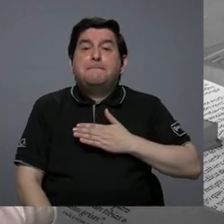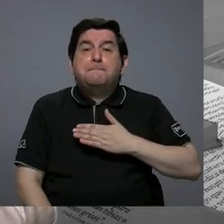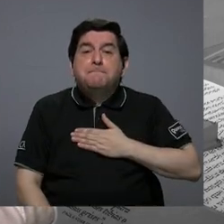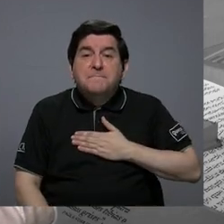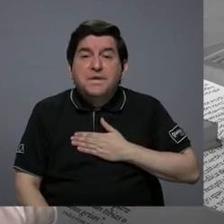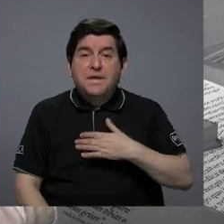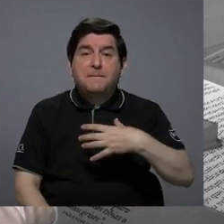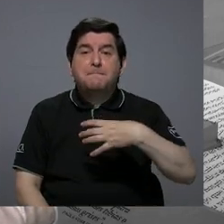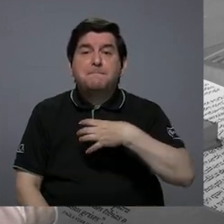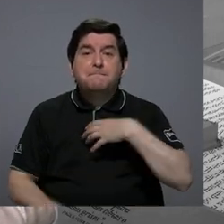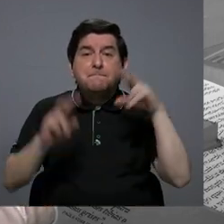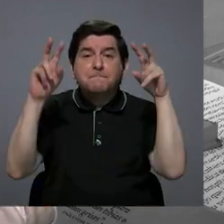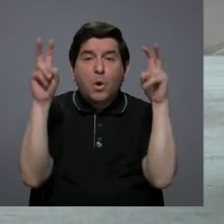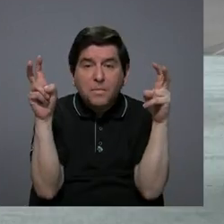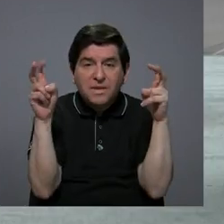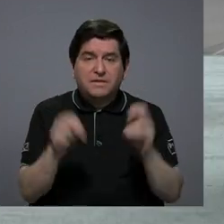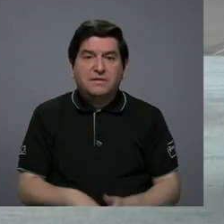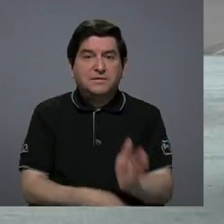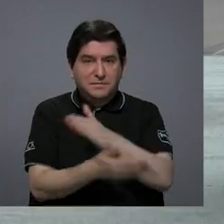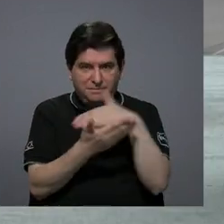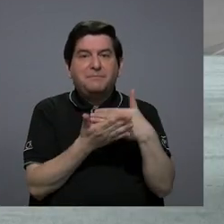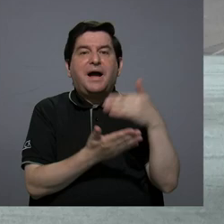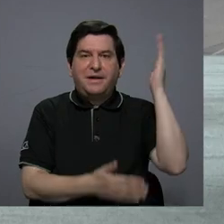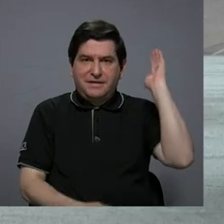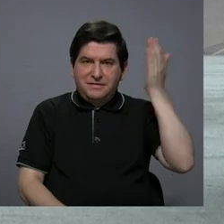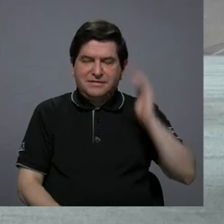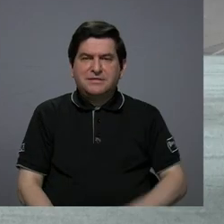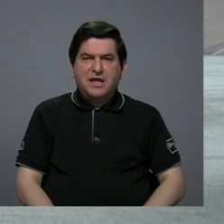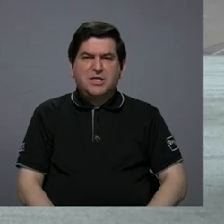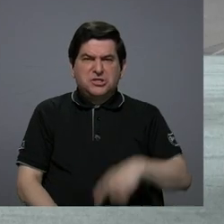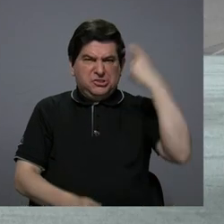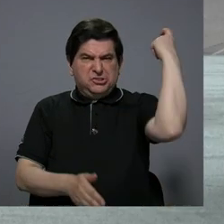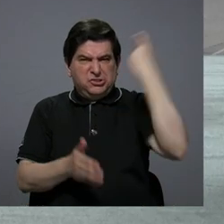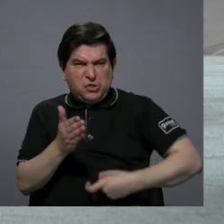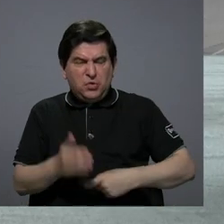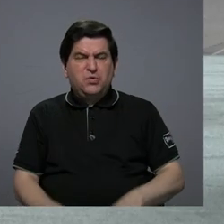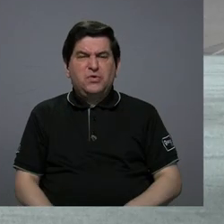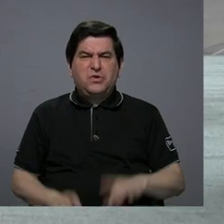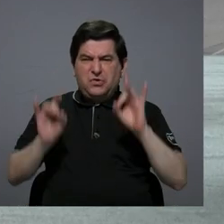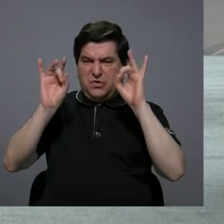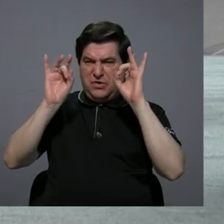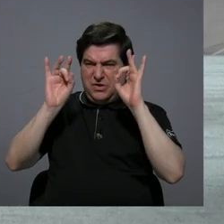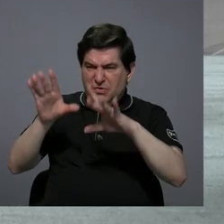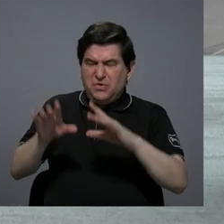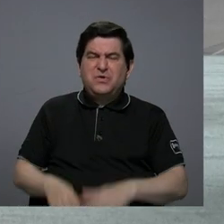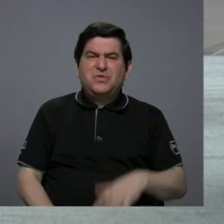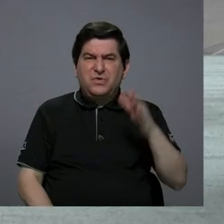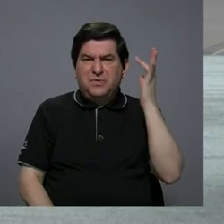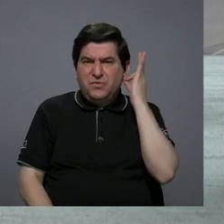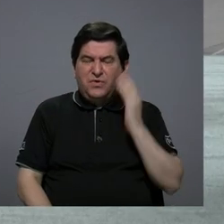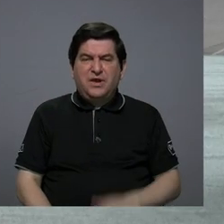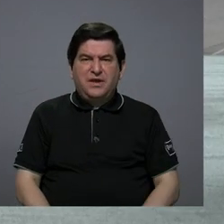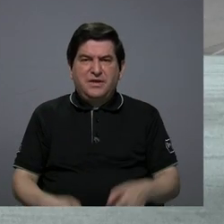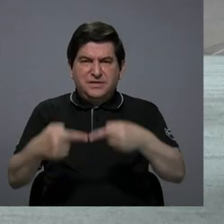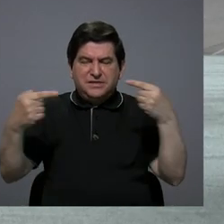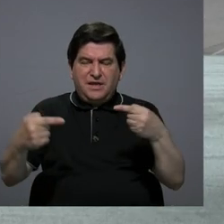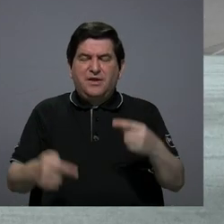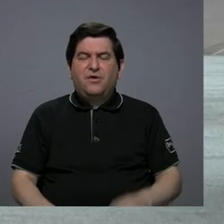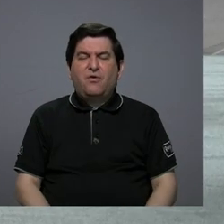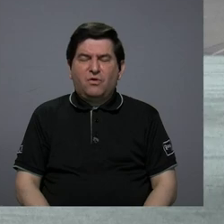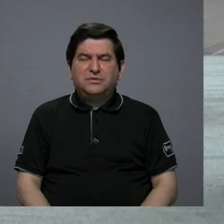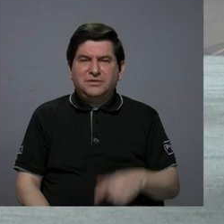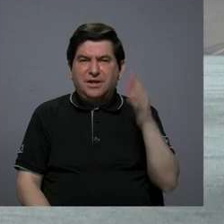mí, a mi propiedad, que esto es parte del discurso autoritario y misógino de la crueldad hacia las